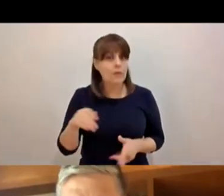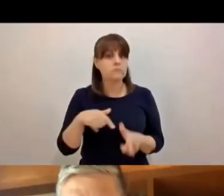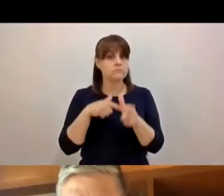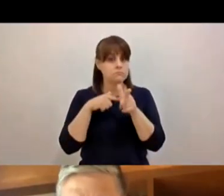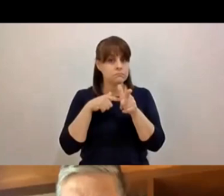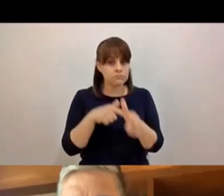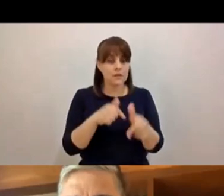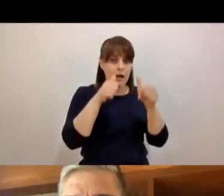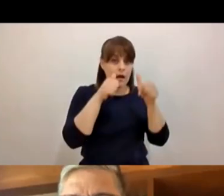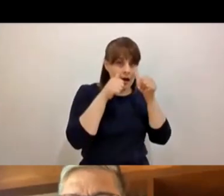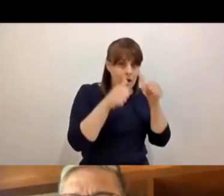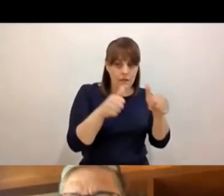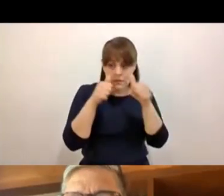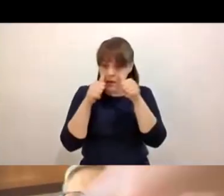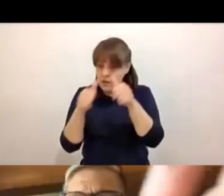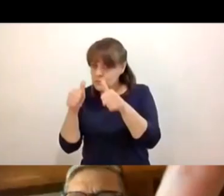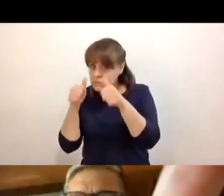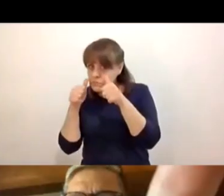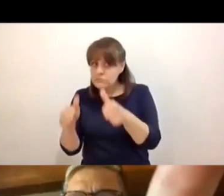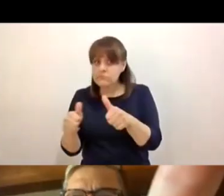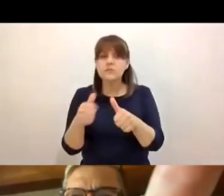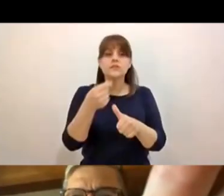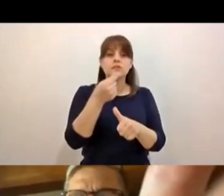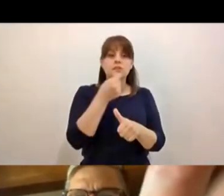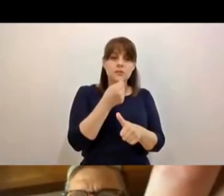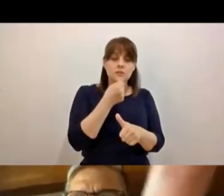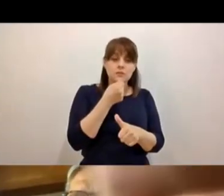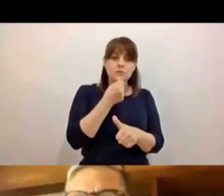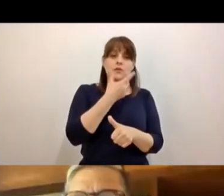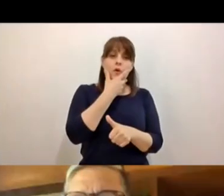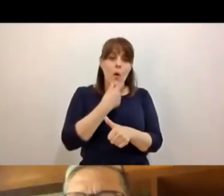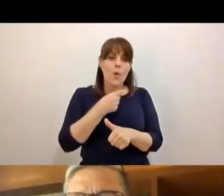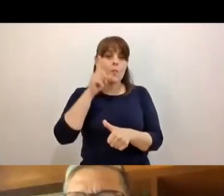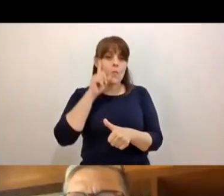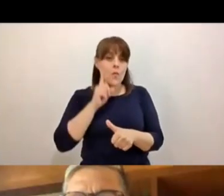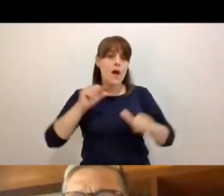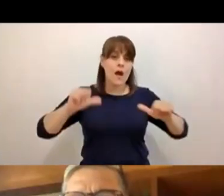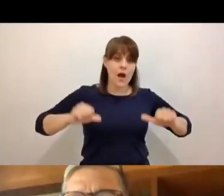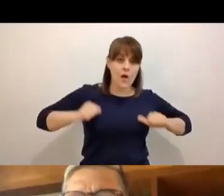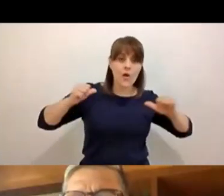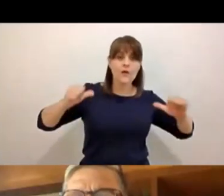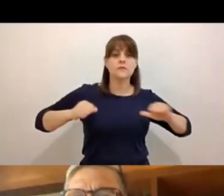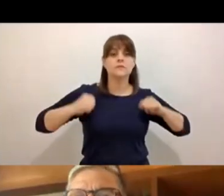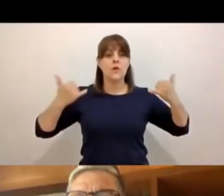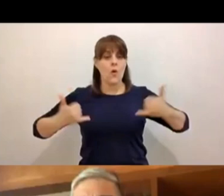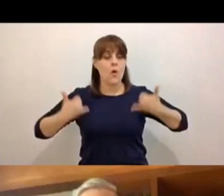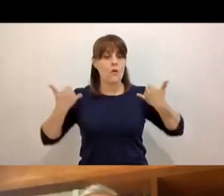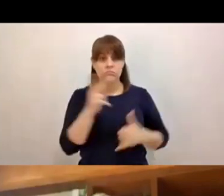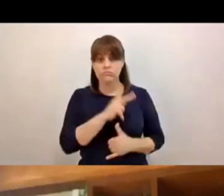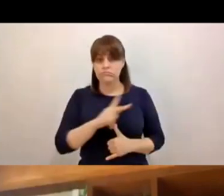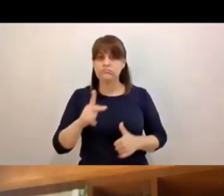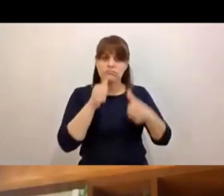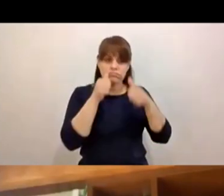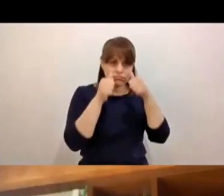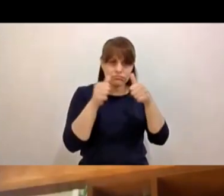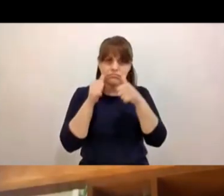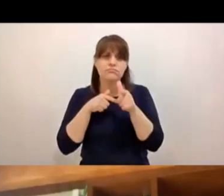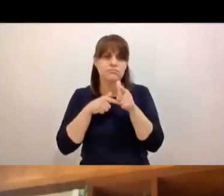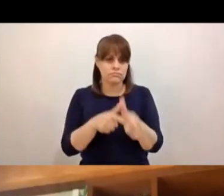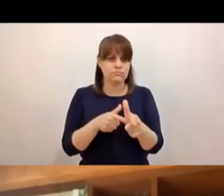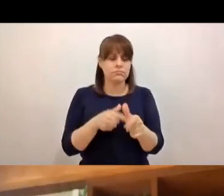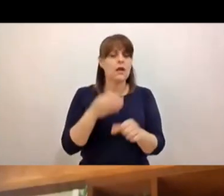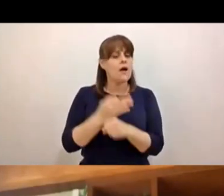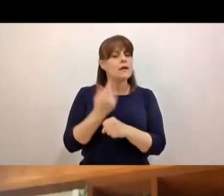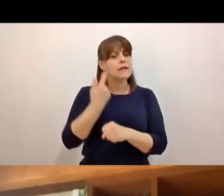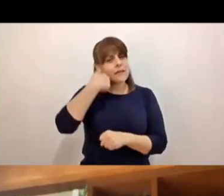a niñas, niños, adolescentes y jóvenes. Yo quiero aquí señalar que